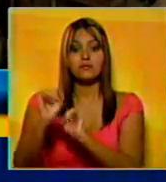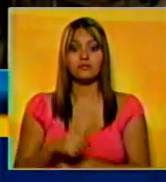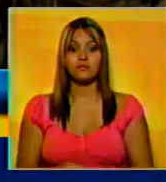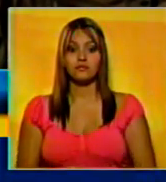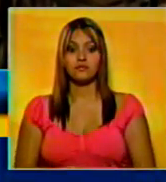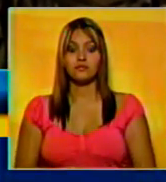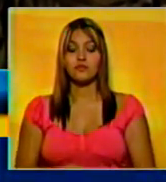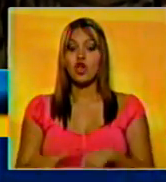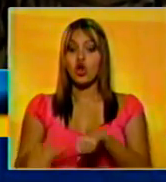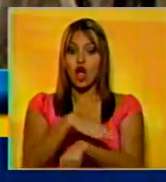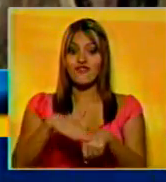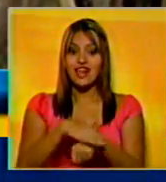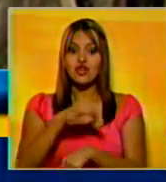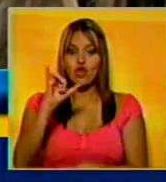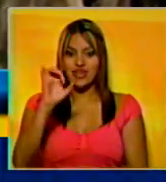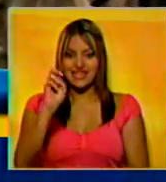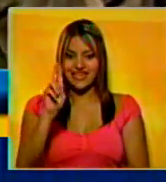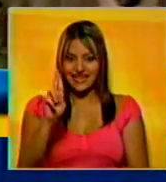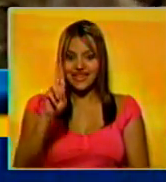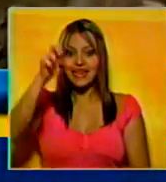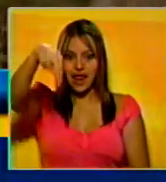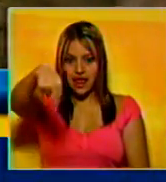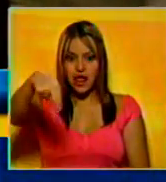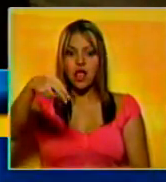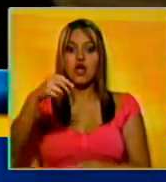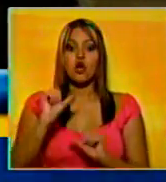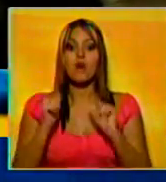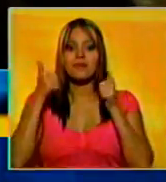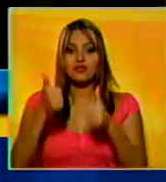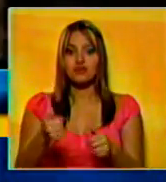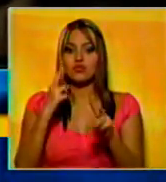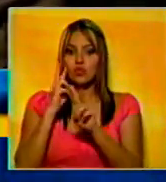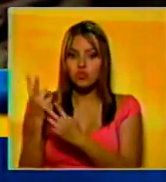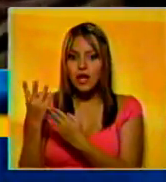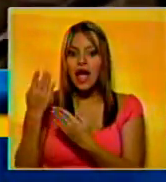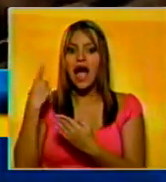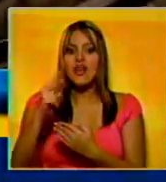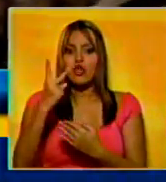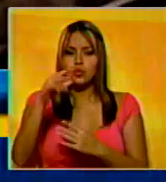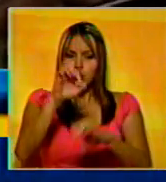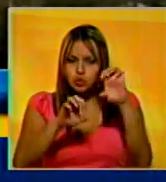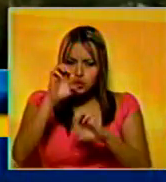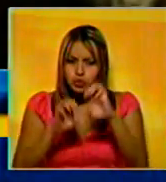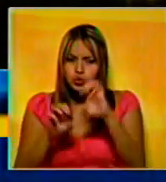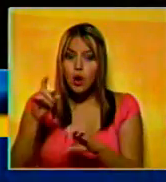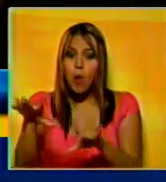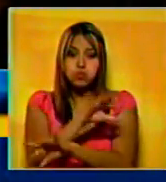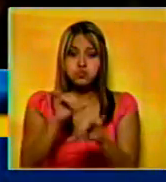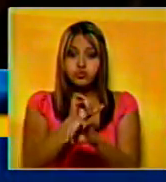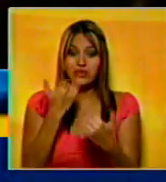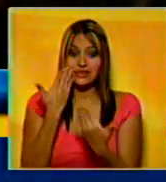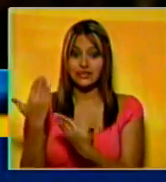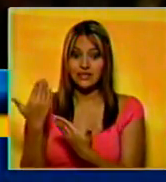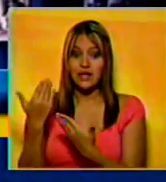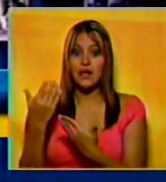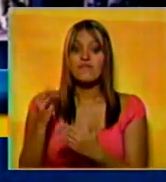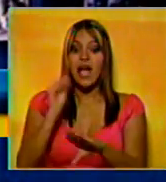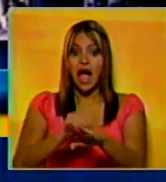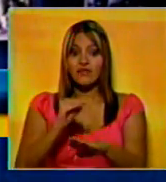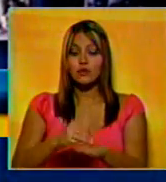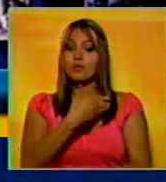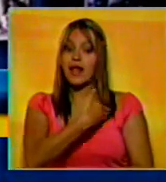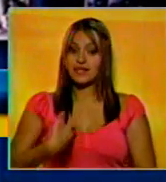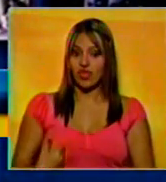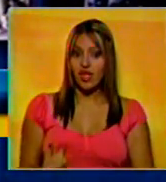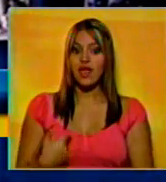El gobierno de Irán comenzó las operaciones en dos minas de uranio y una de plata en el centro de ese país. El anuncio fue hecho por el